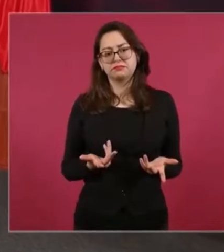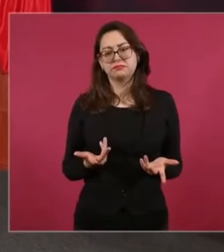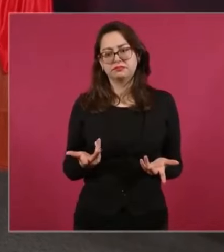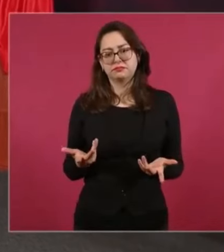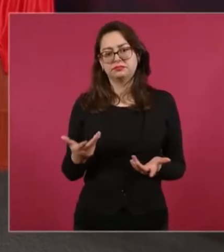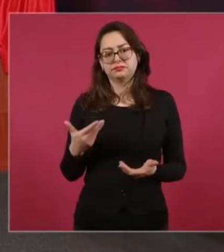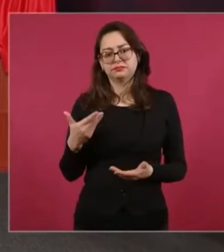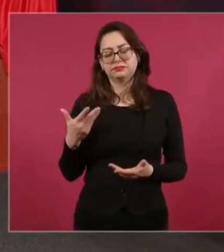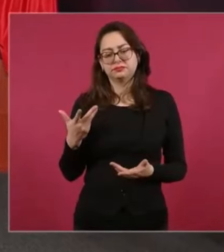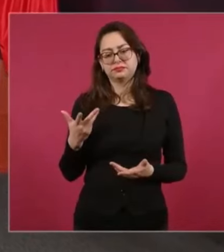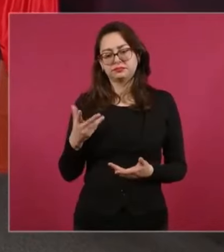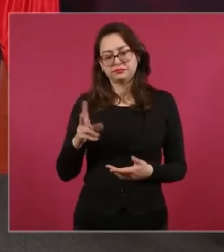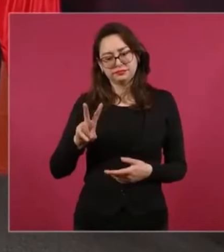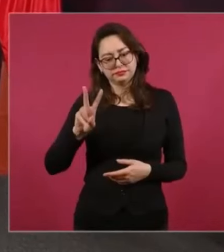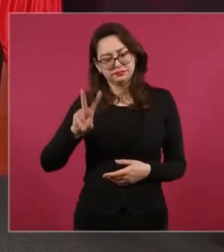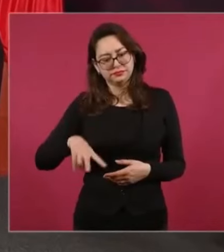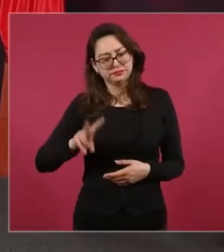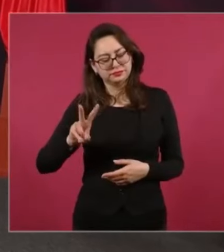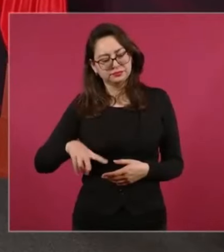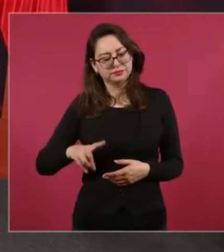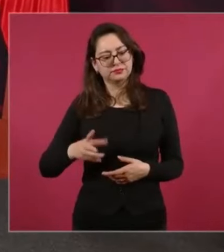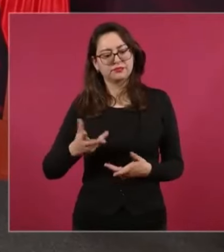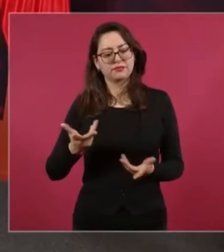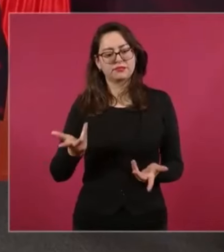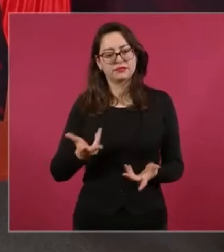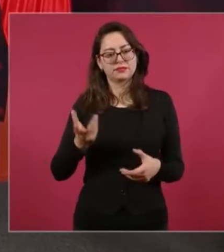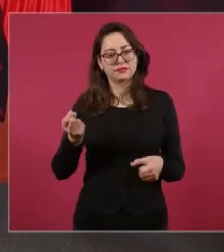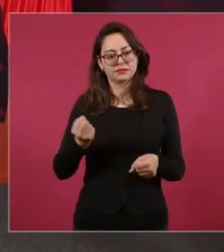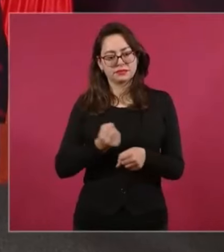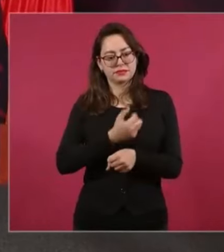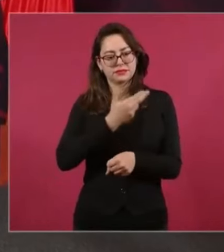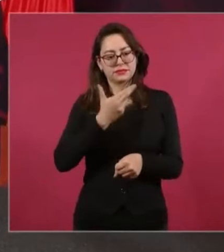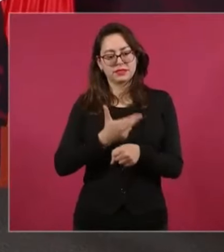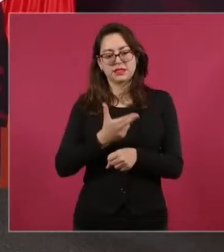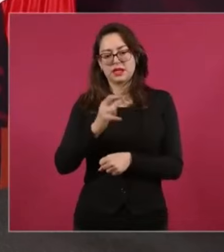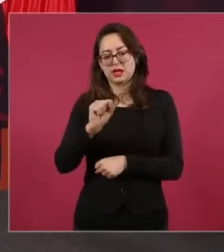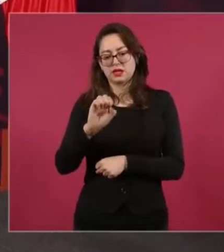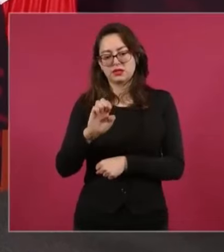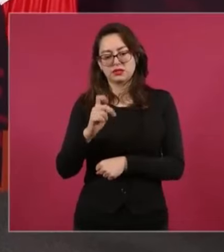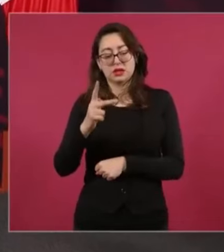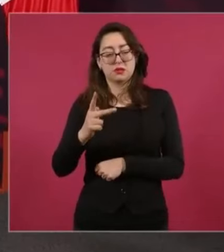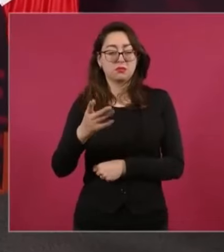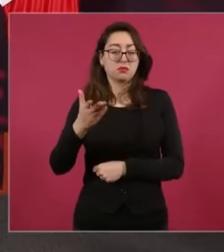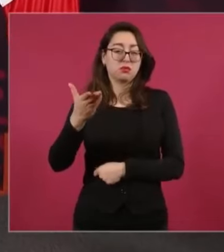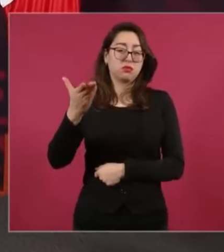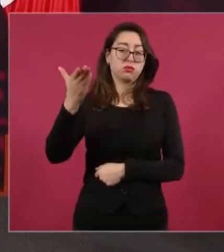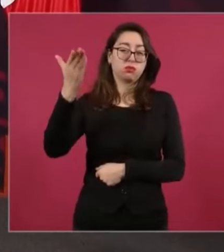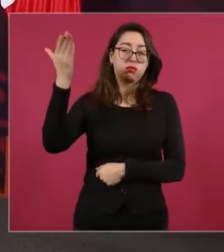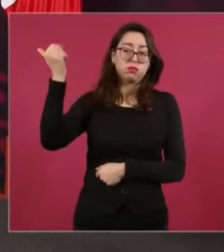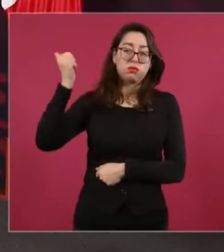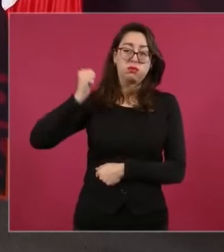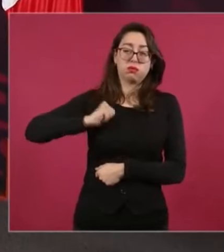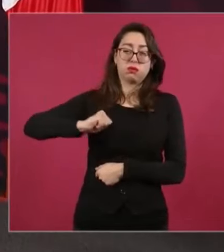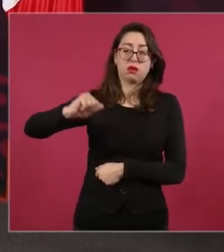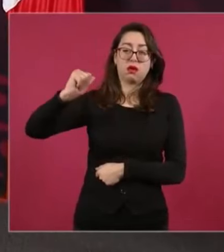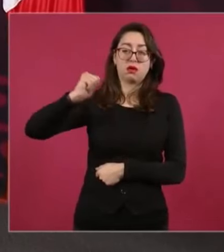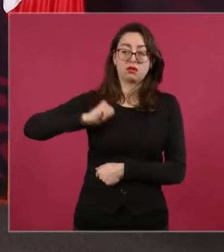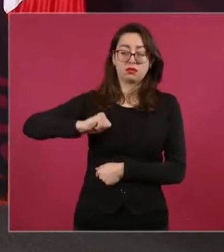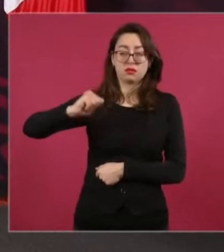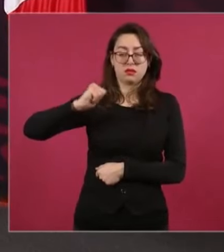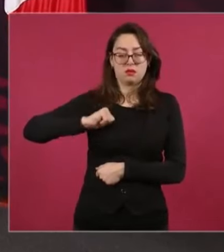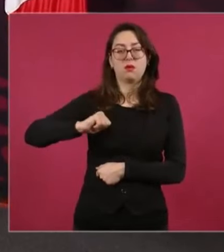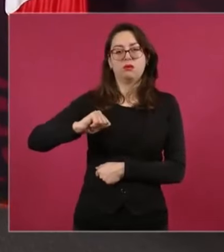maestros de secretarios de educación pública, desde